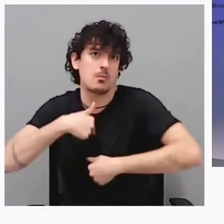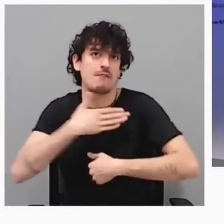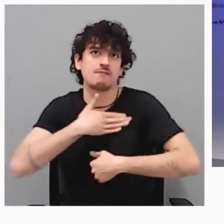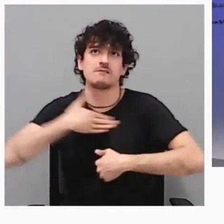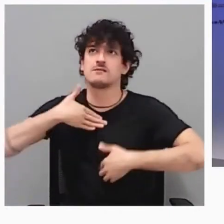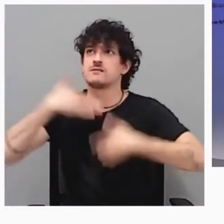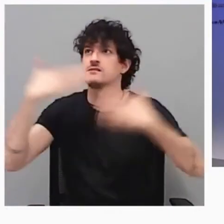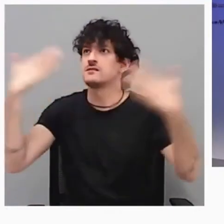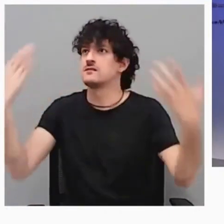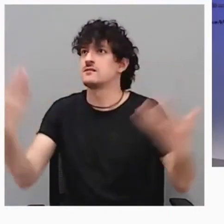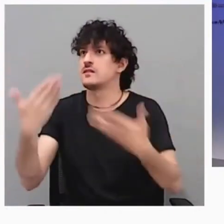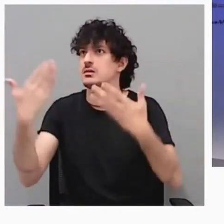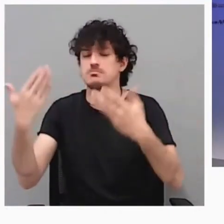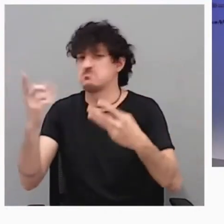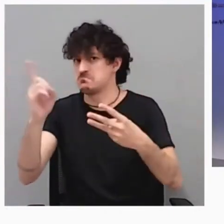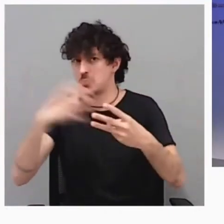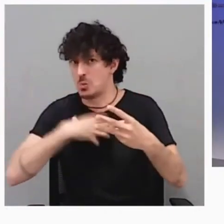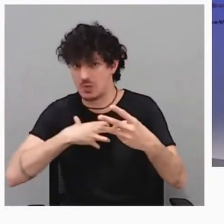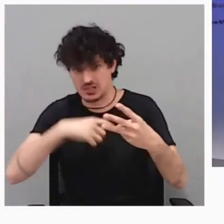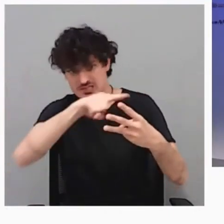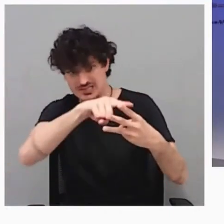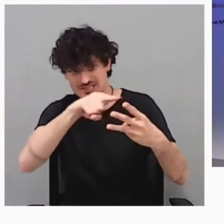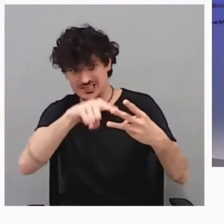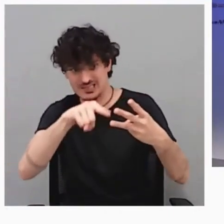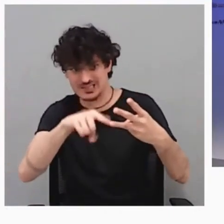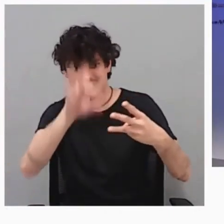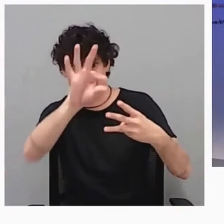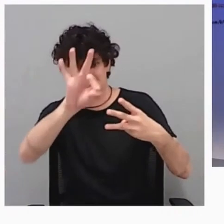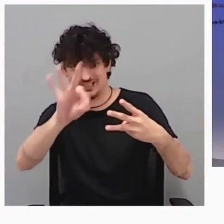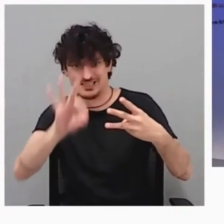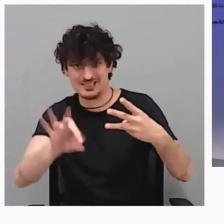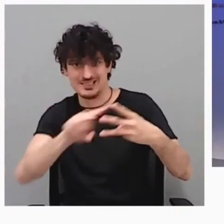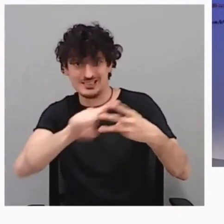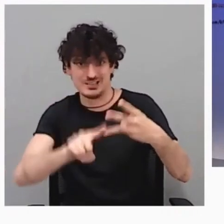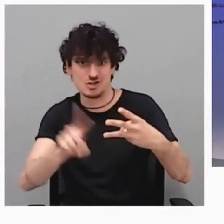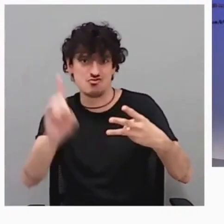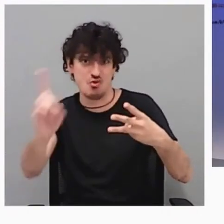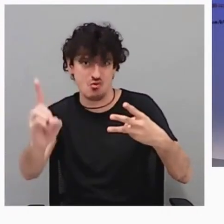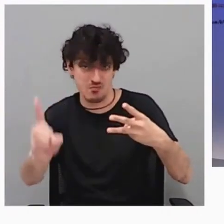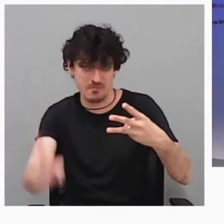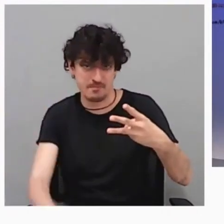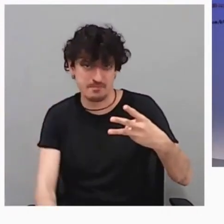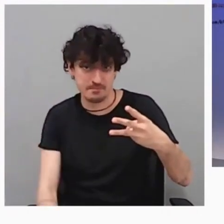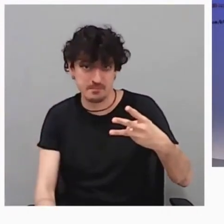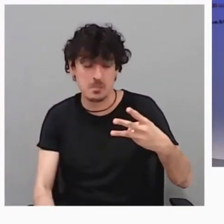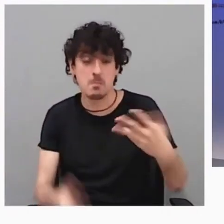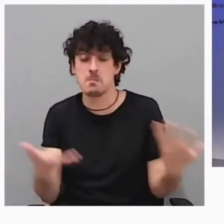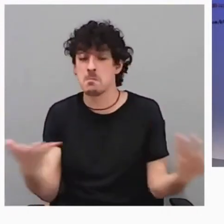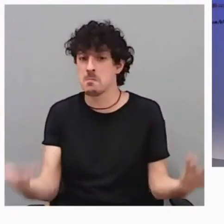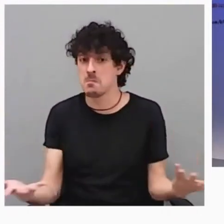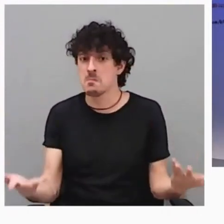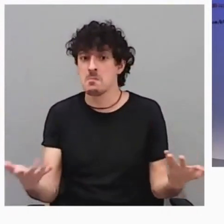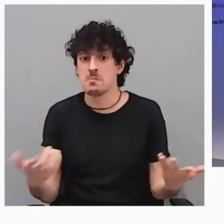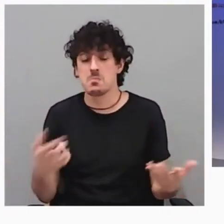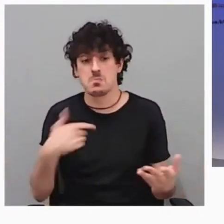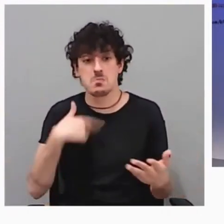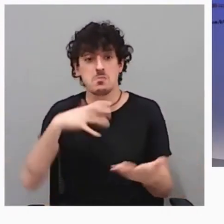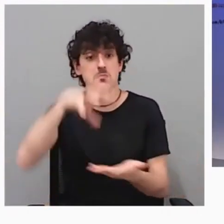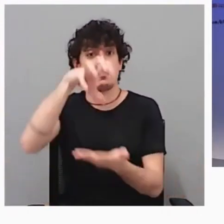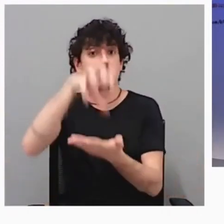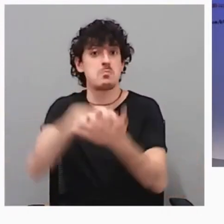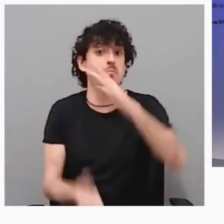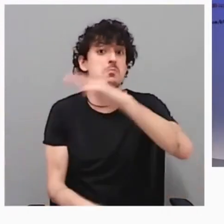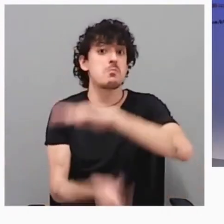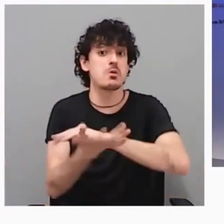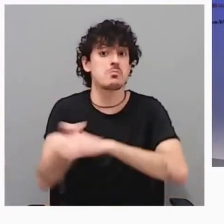centro precisamente pensando en las personas de tal manera que fueran ellas las que fueran tomando también sus decisiones y en función de